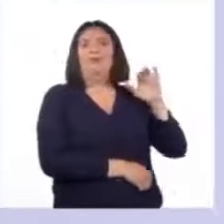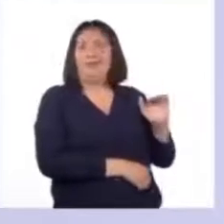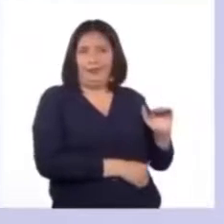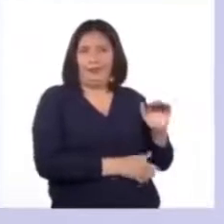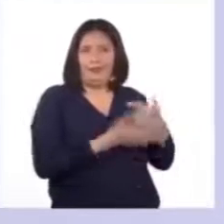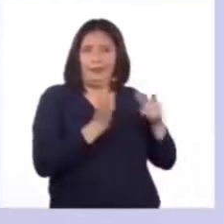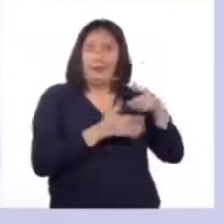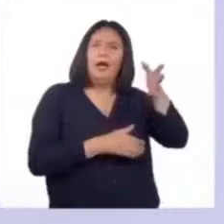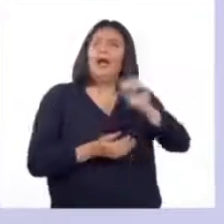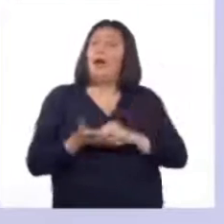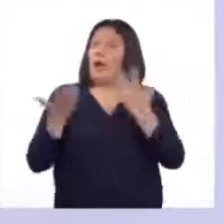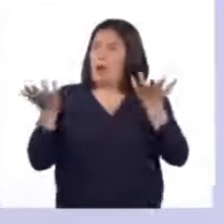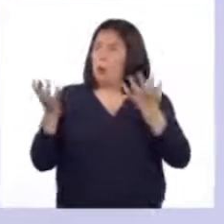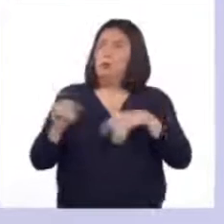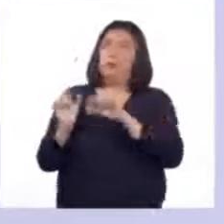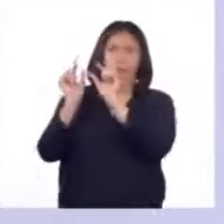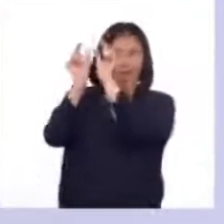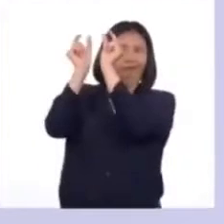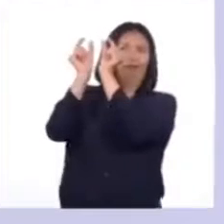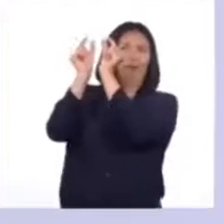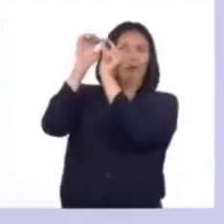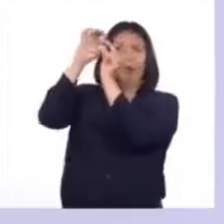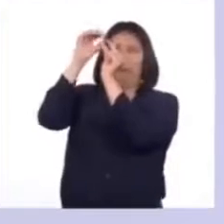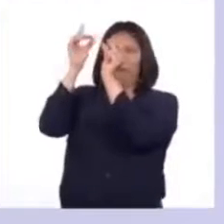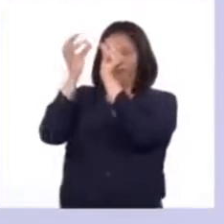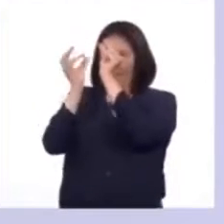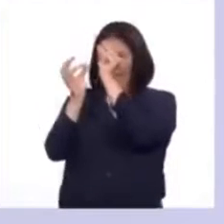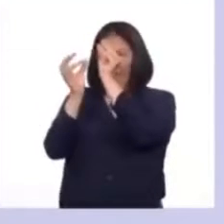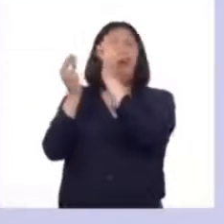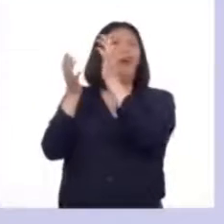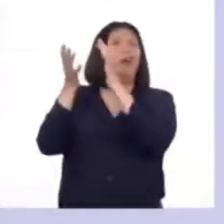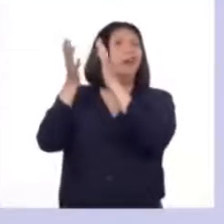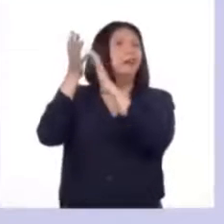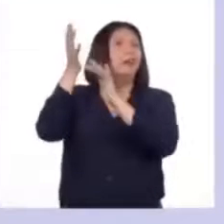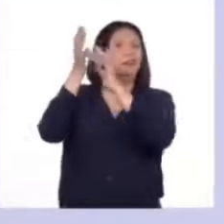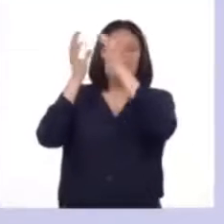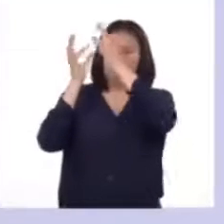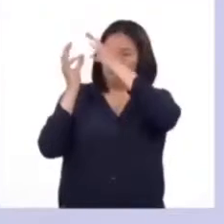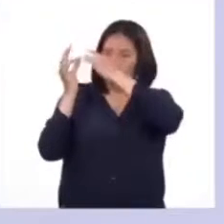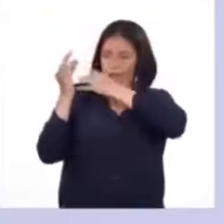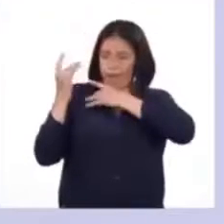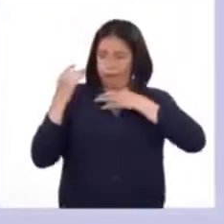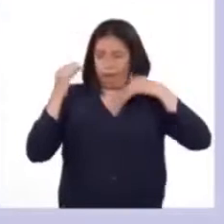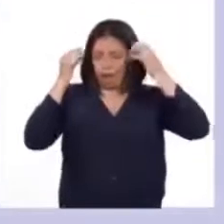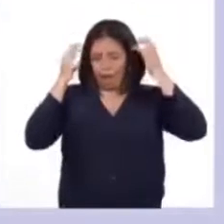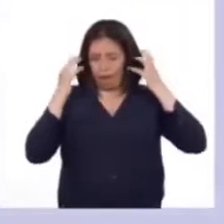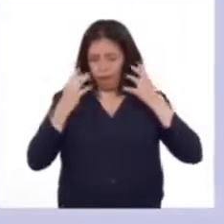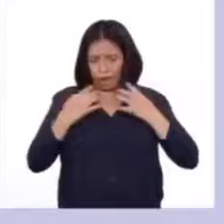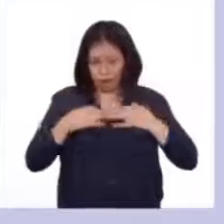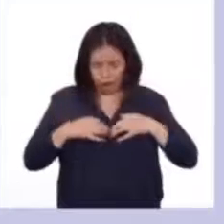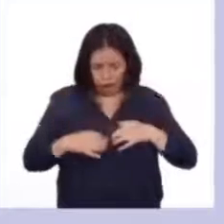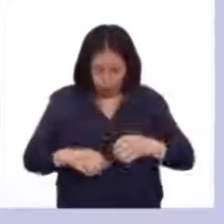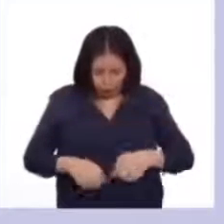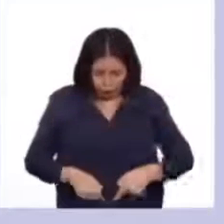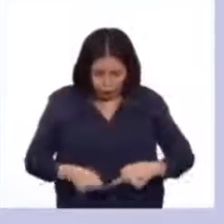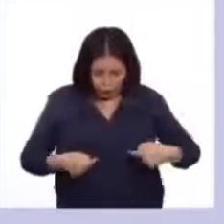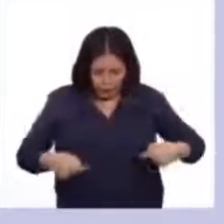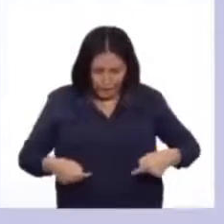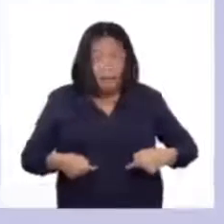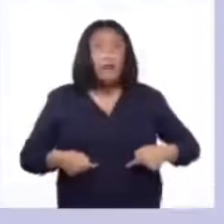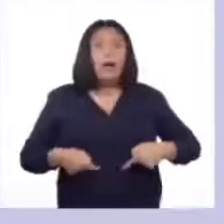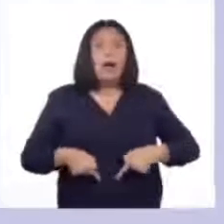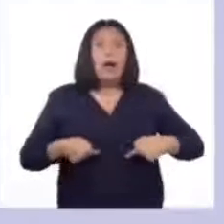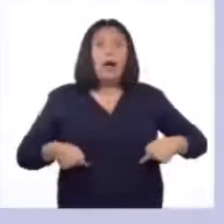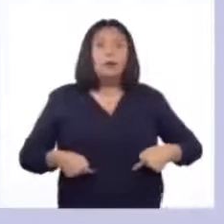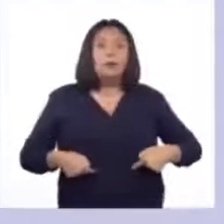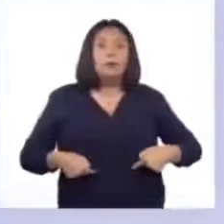Las hormonas producidas por la glándula pituitaria viajan por la sangre hacia los ovarios. Profesor, ¿nos podría explicar más